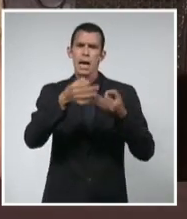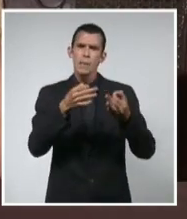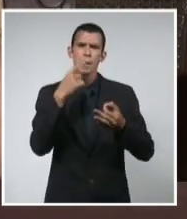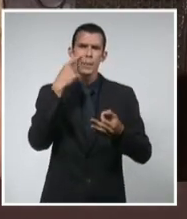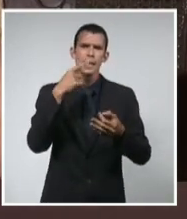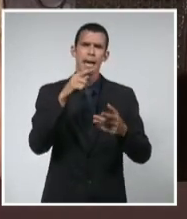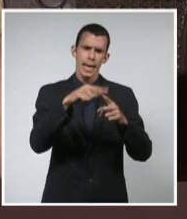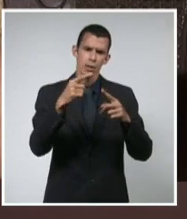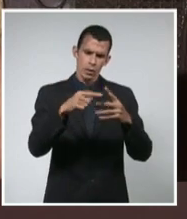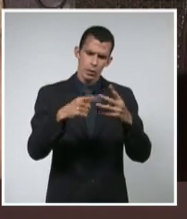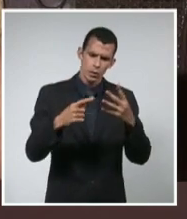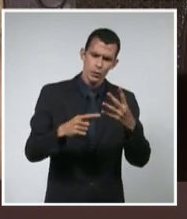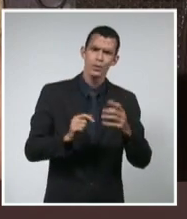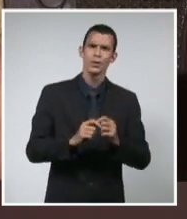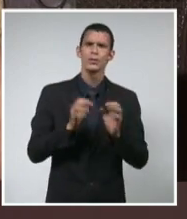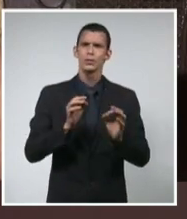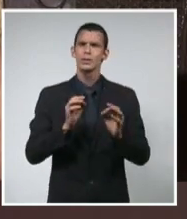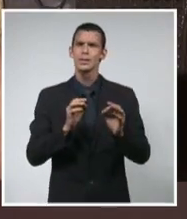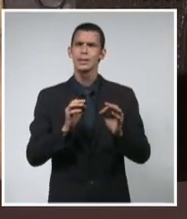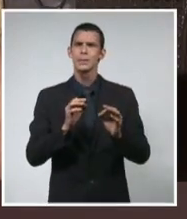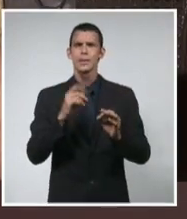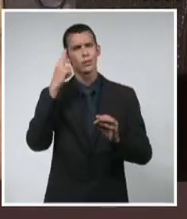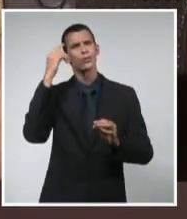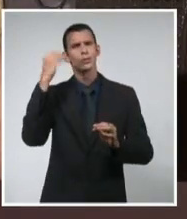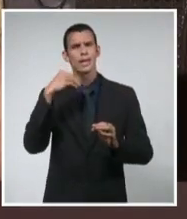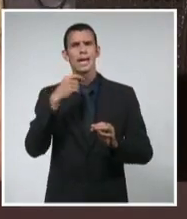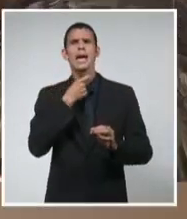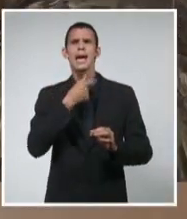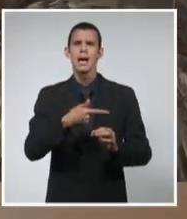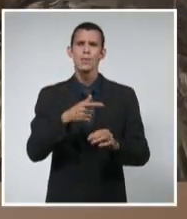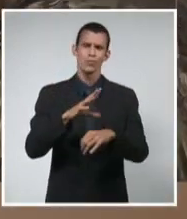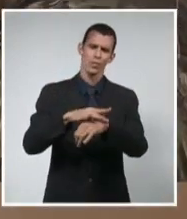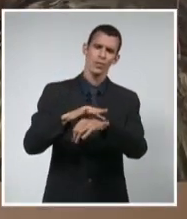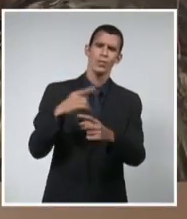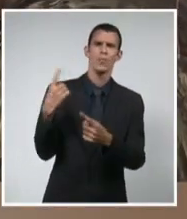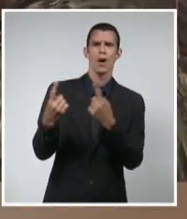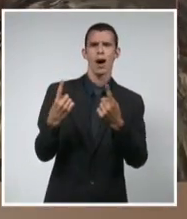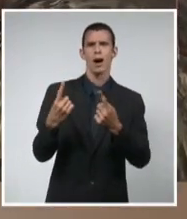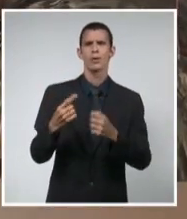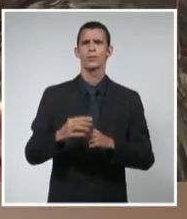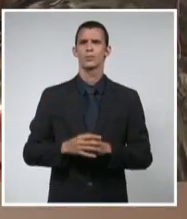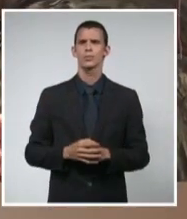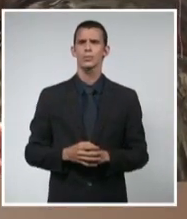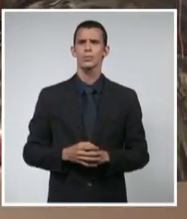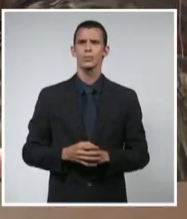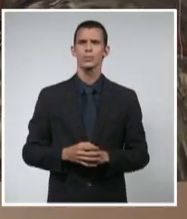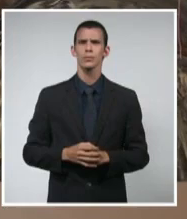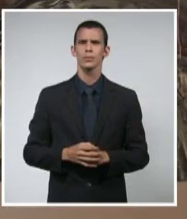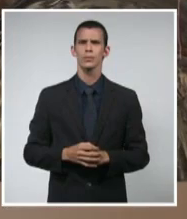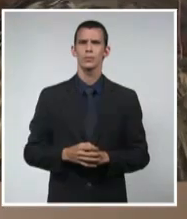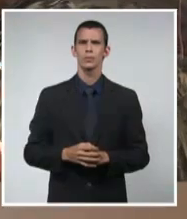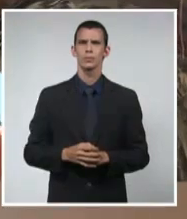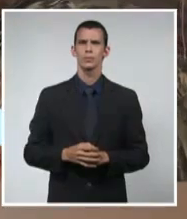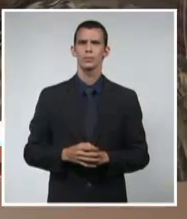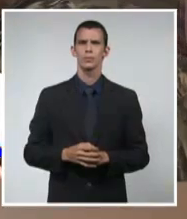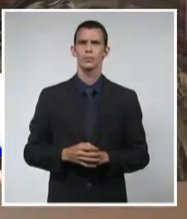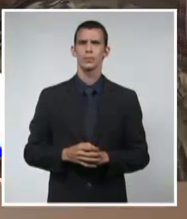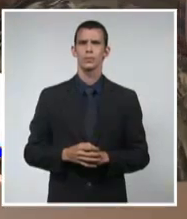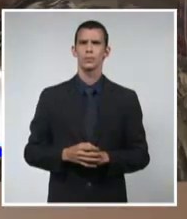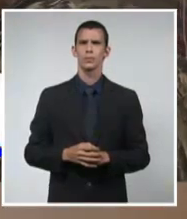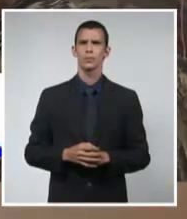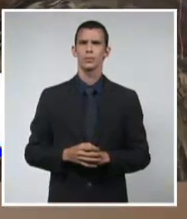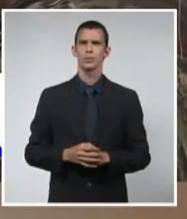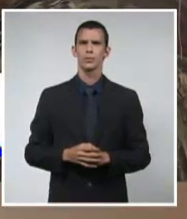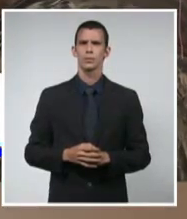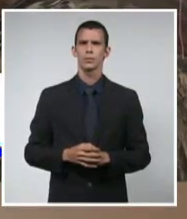yo que él estaba, que no lo podía hacer porque se encontraba enfermo. Él era una persona que tenía el don de la palabra.